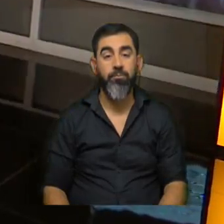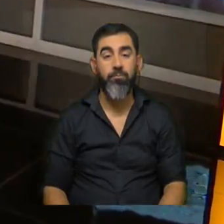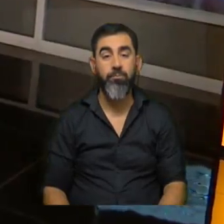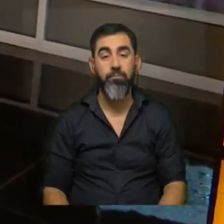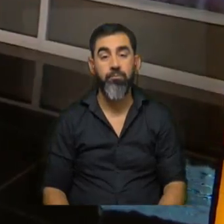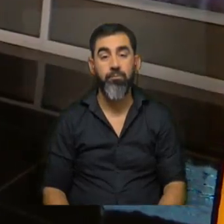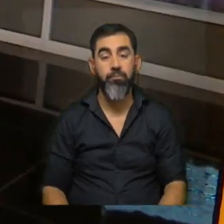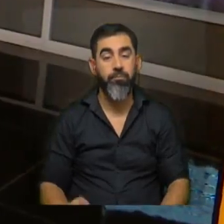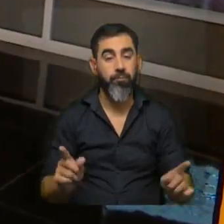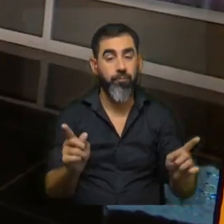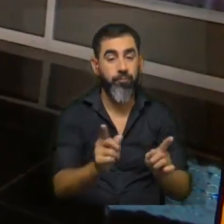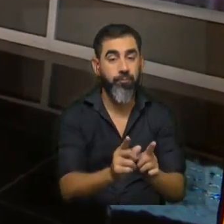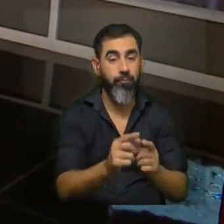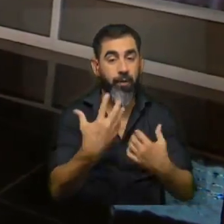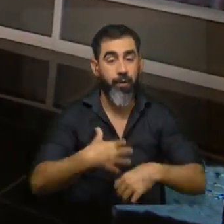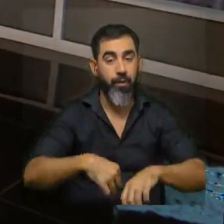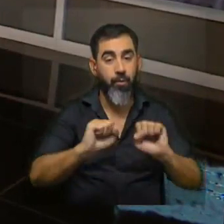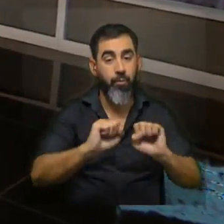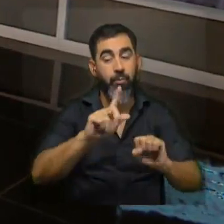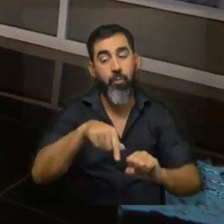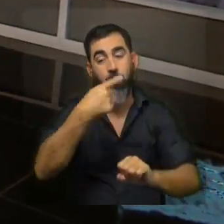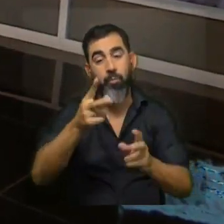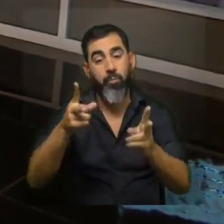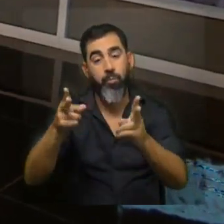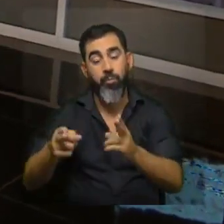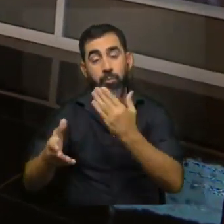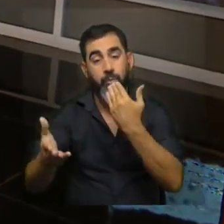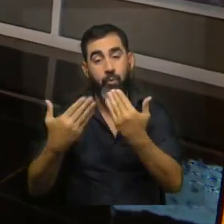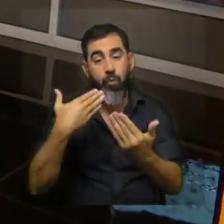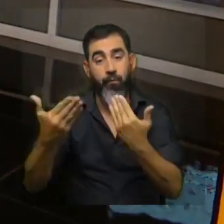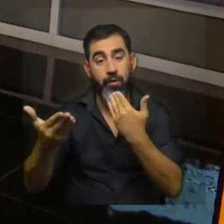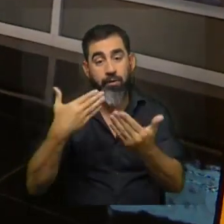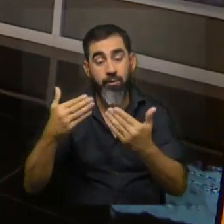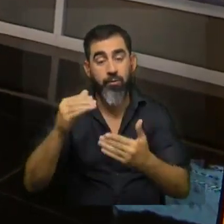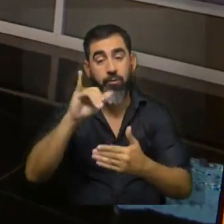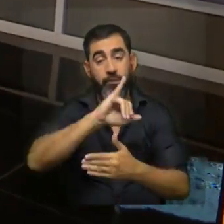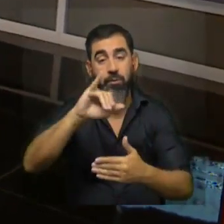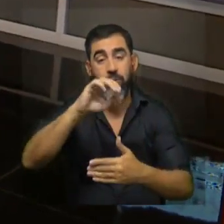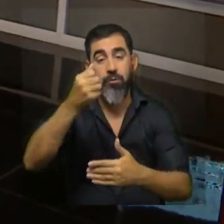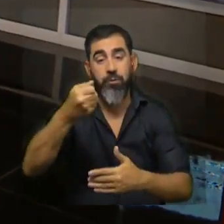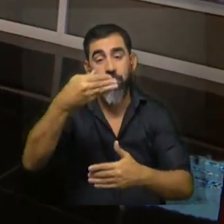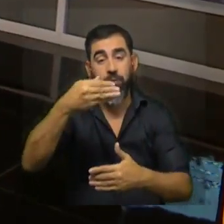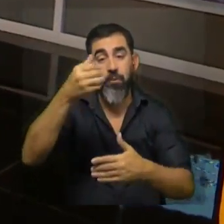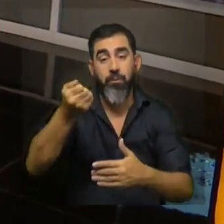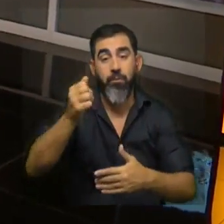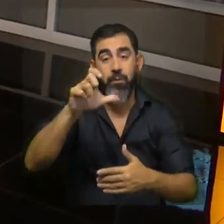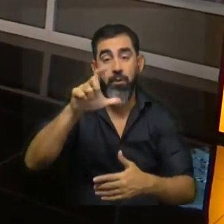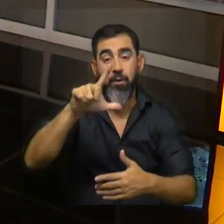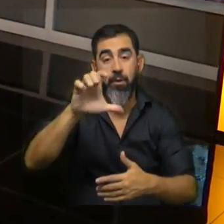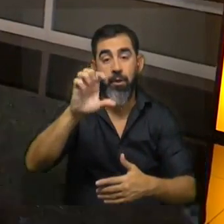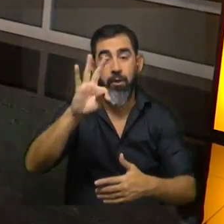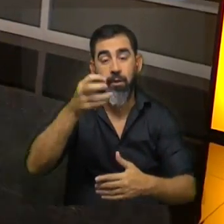Hasta acá una parte de los hallazgos, pero en el siguiente tramo de la conversación que mantuvimos con Bernardo Zabaleta, conoceremos qué